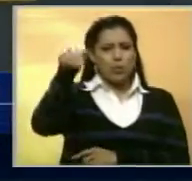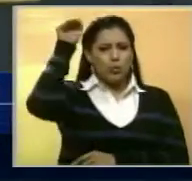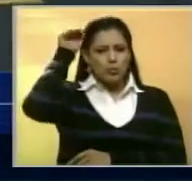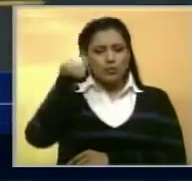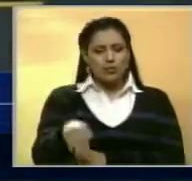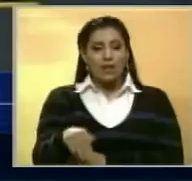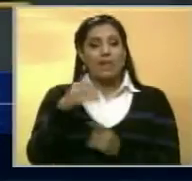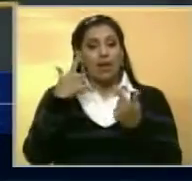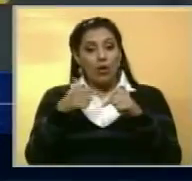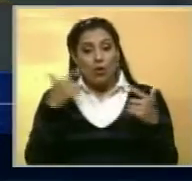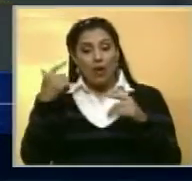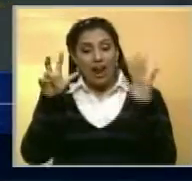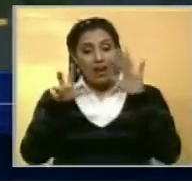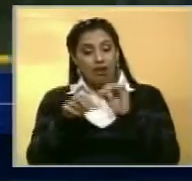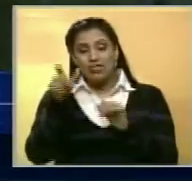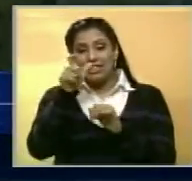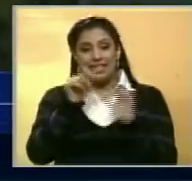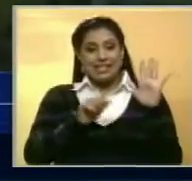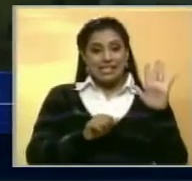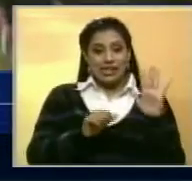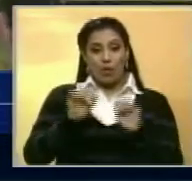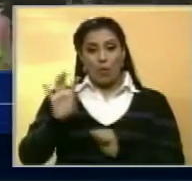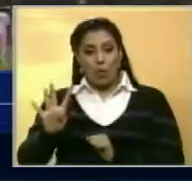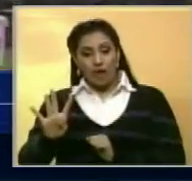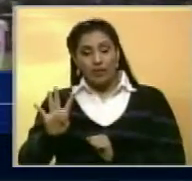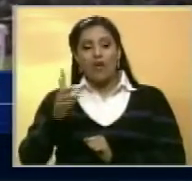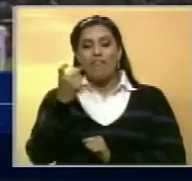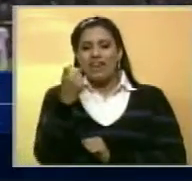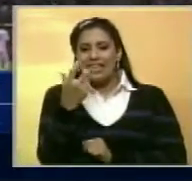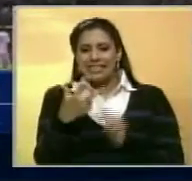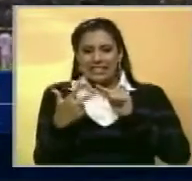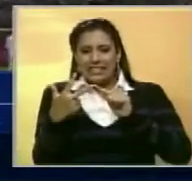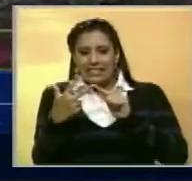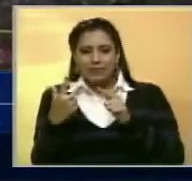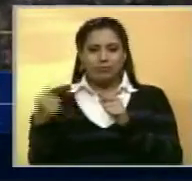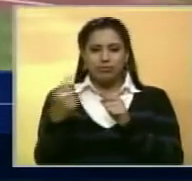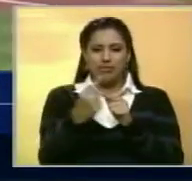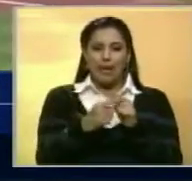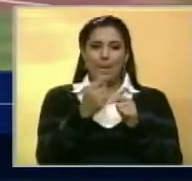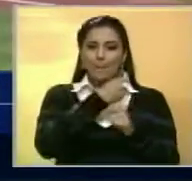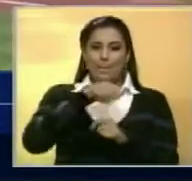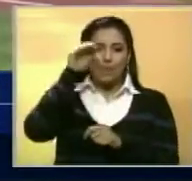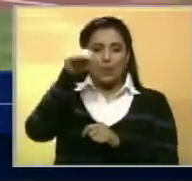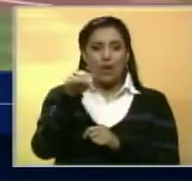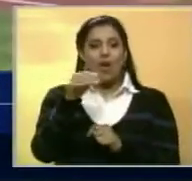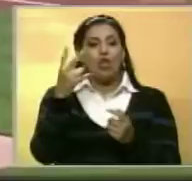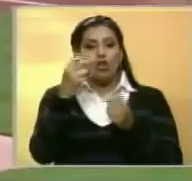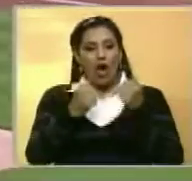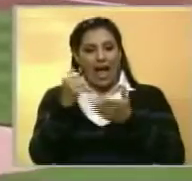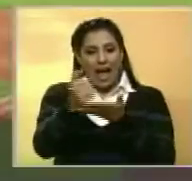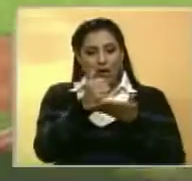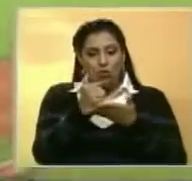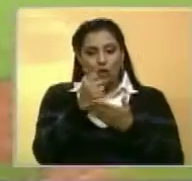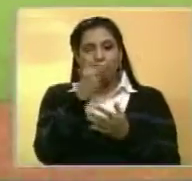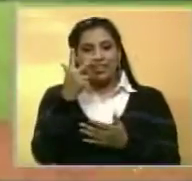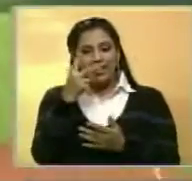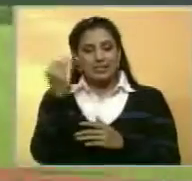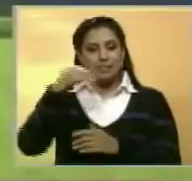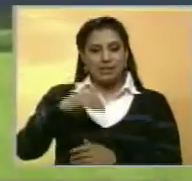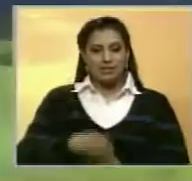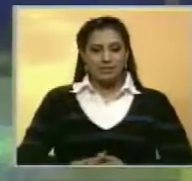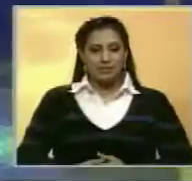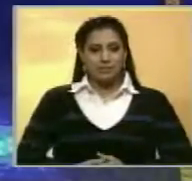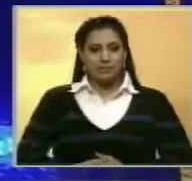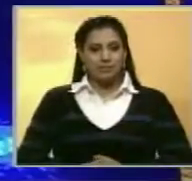temporada. En una noche en que se fue de 5-4. Le faltó el triple para batear la escalera. Impulsó dos carreras y anotó tres más.